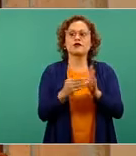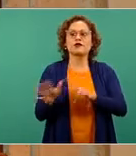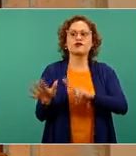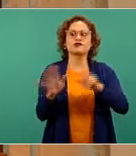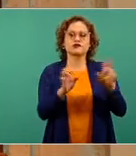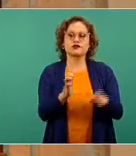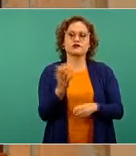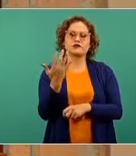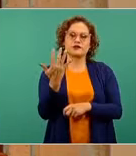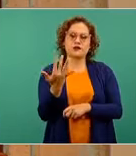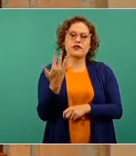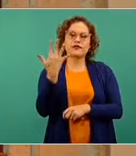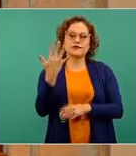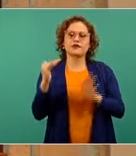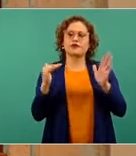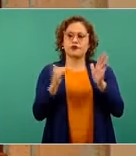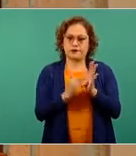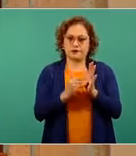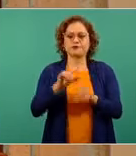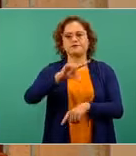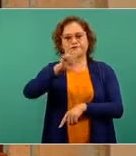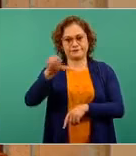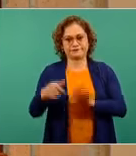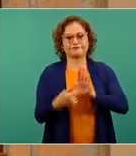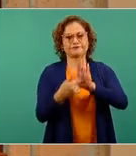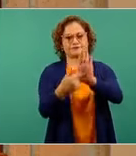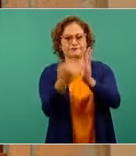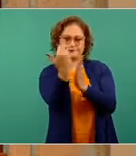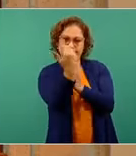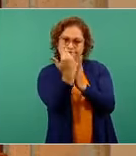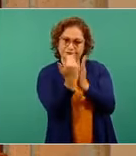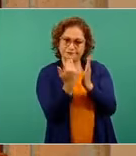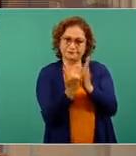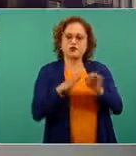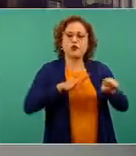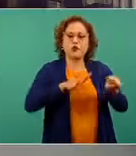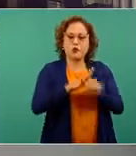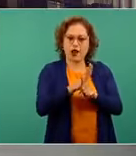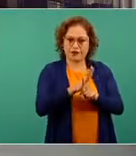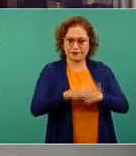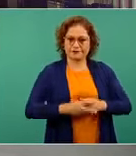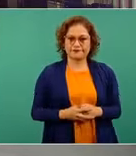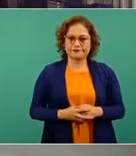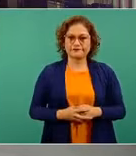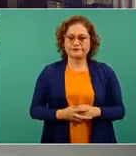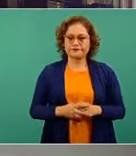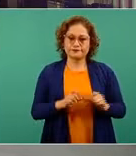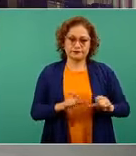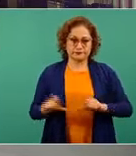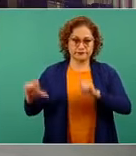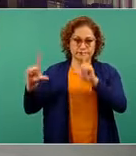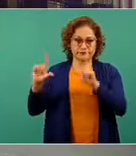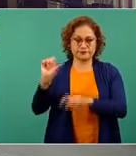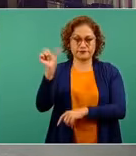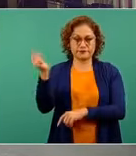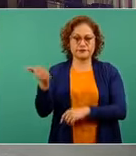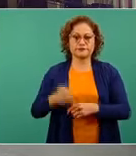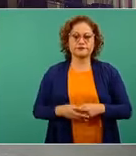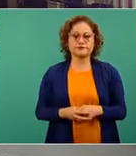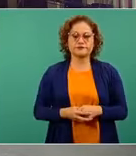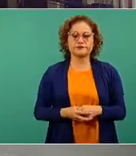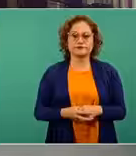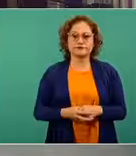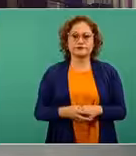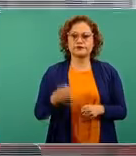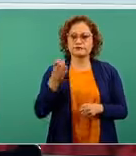mil y en un momento más estaremos viendo los detalles de este grupo. Si vemos la siguiente diapositiva, actualizamos